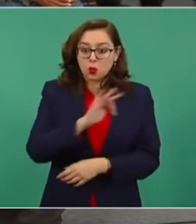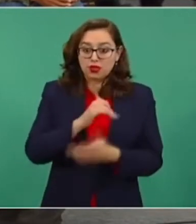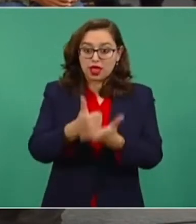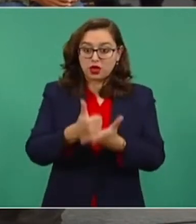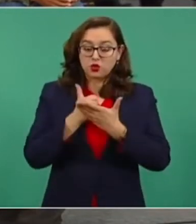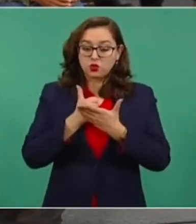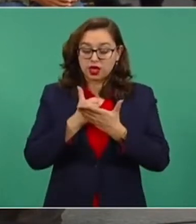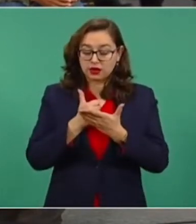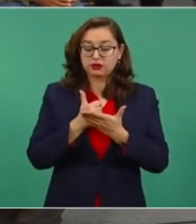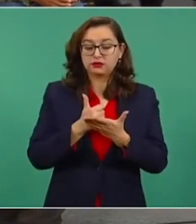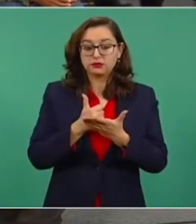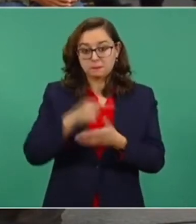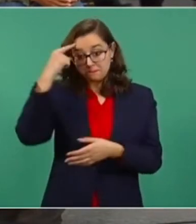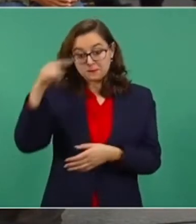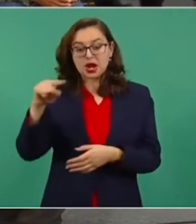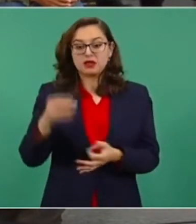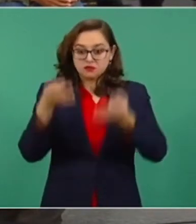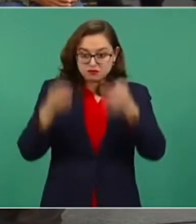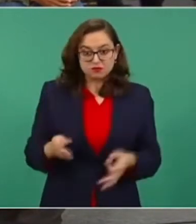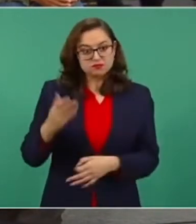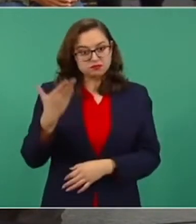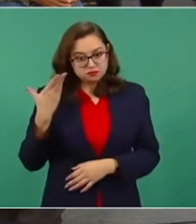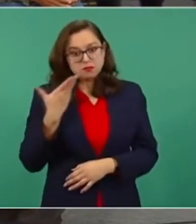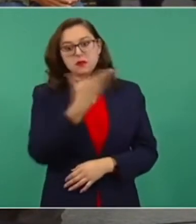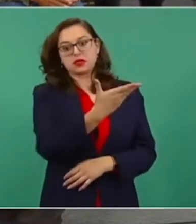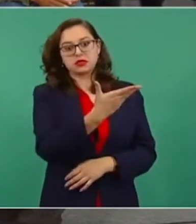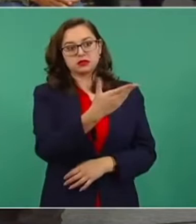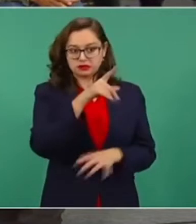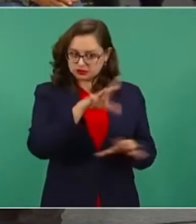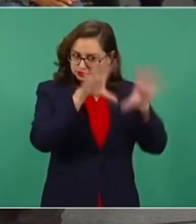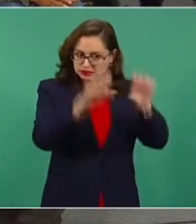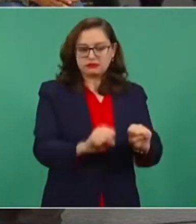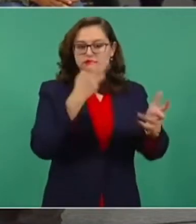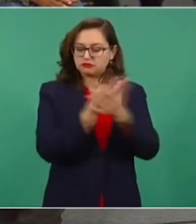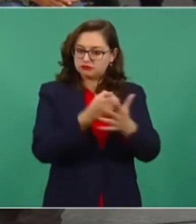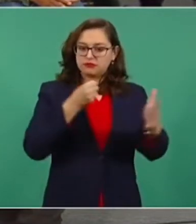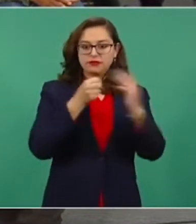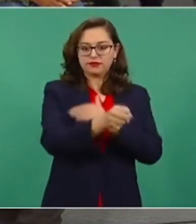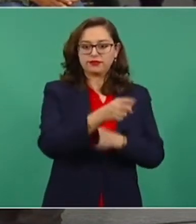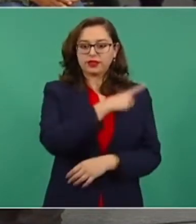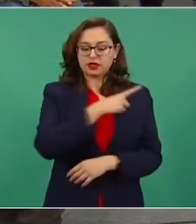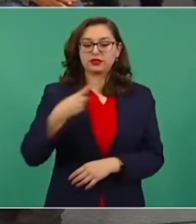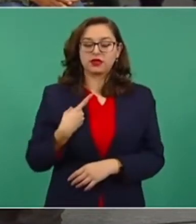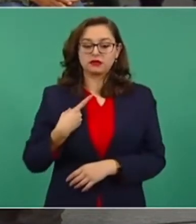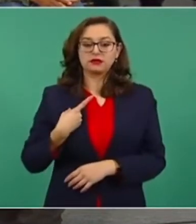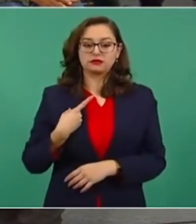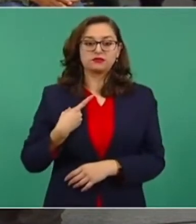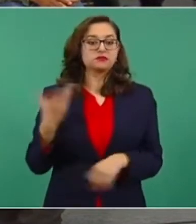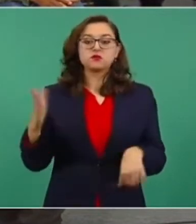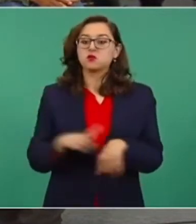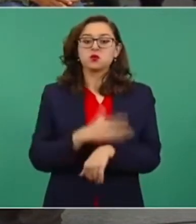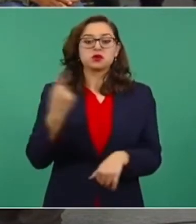para hacer la petición de que nos empujen estas solicitudes a la Interpol porque se han metido